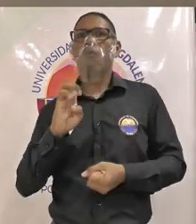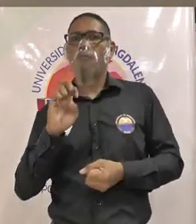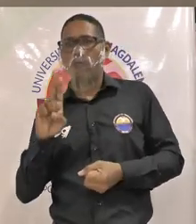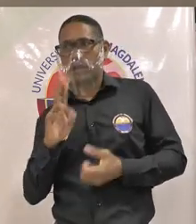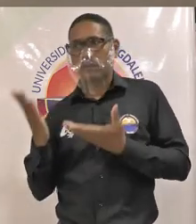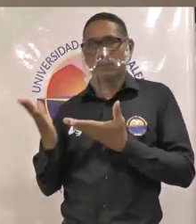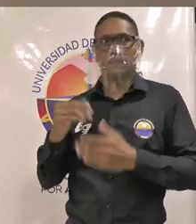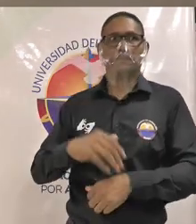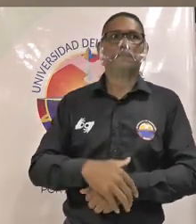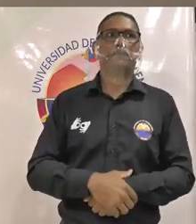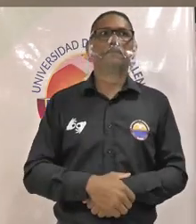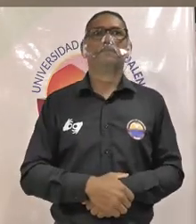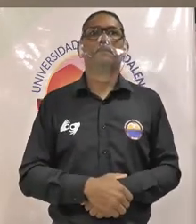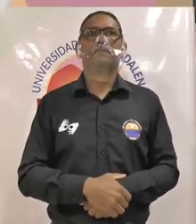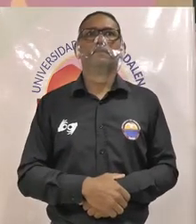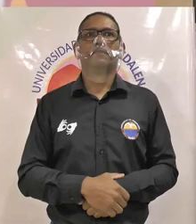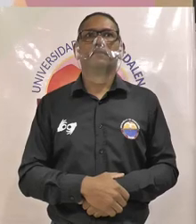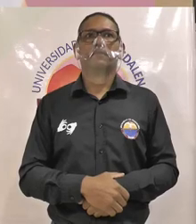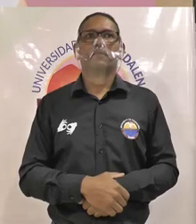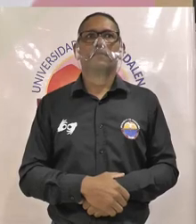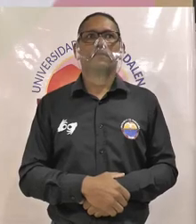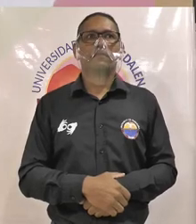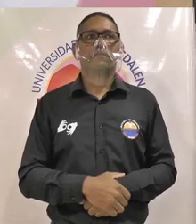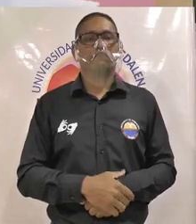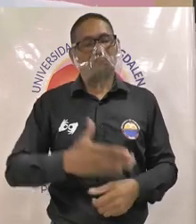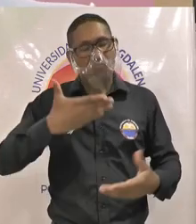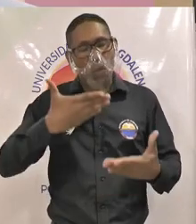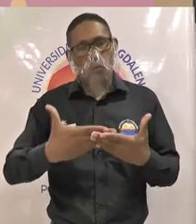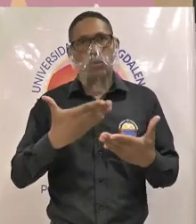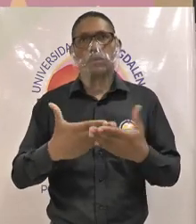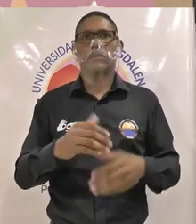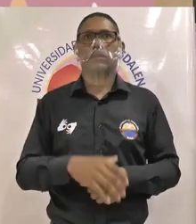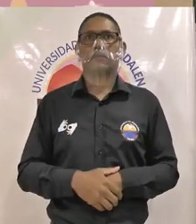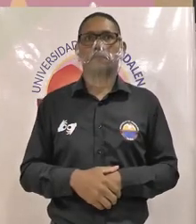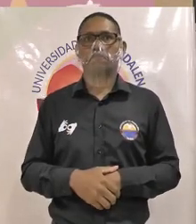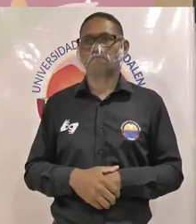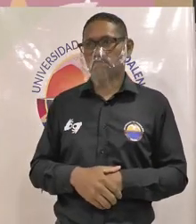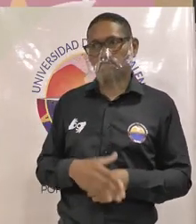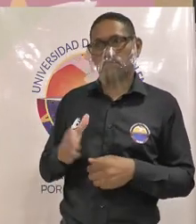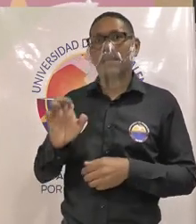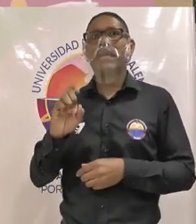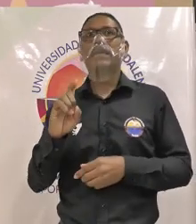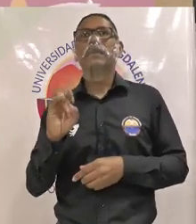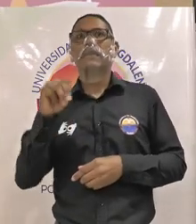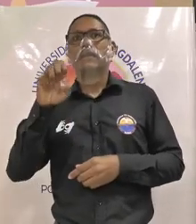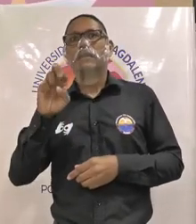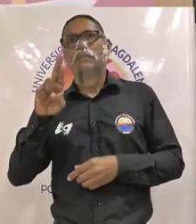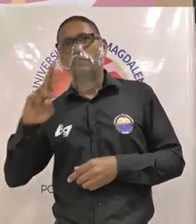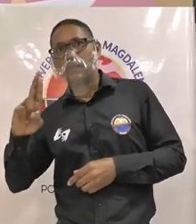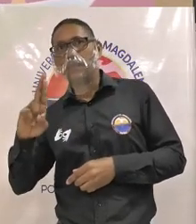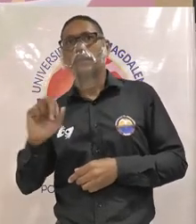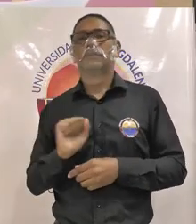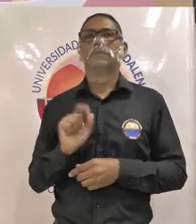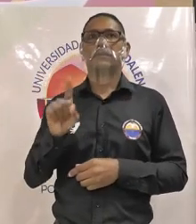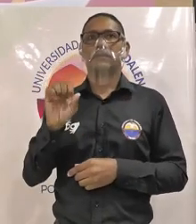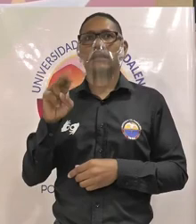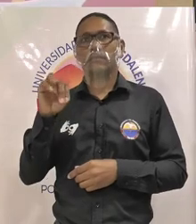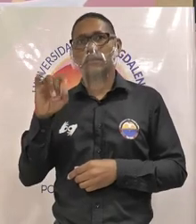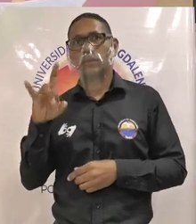muchas gracias bueno un minuto para Edilmer Sarmiento en Chile para Rafael